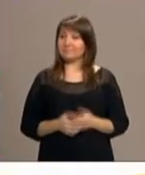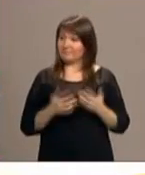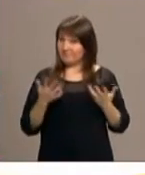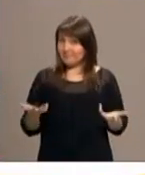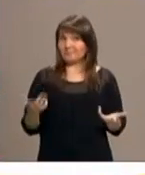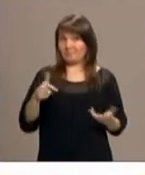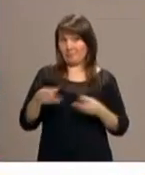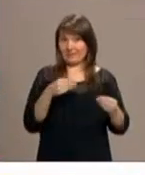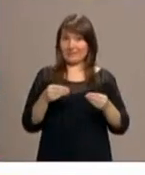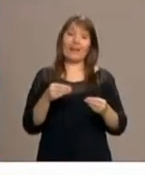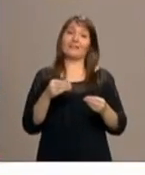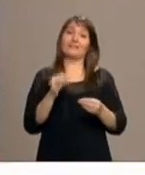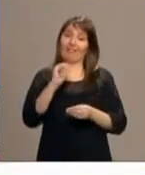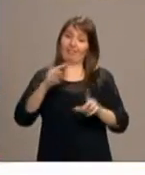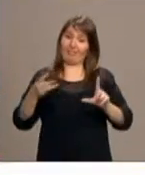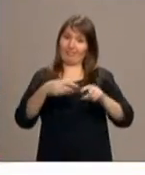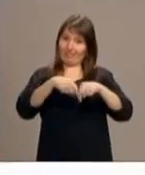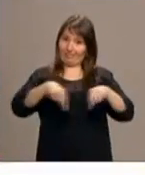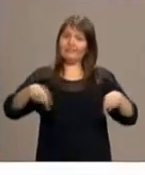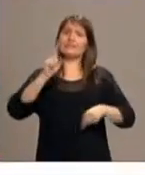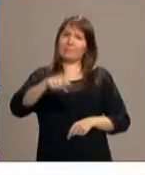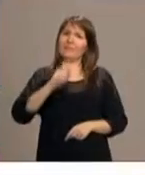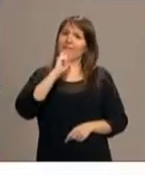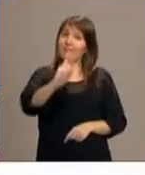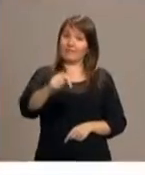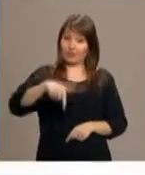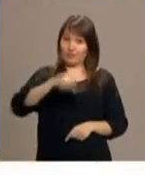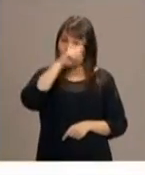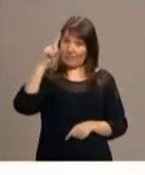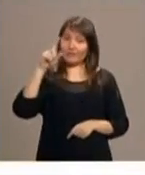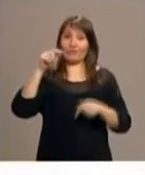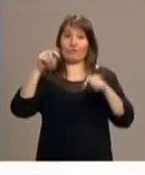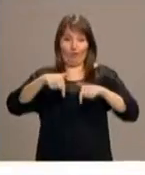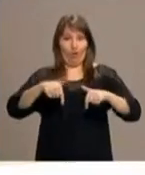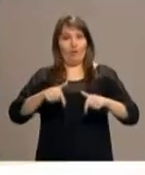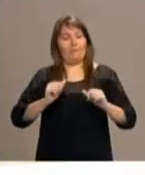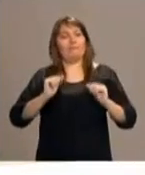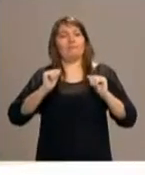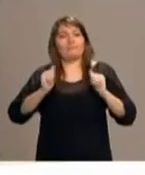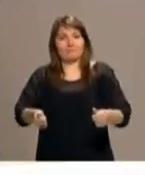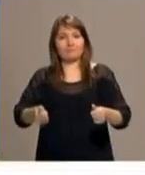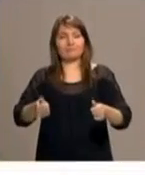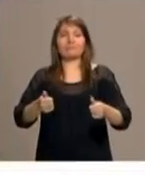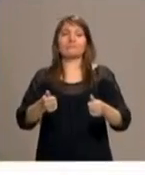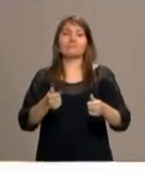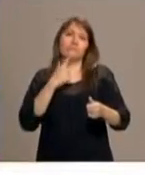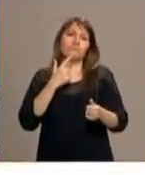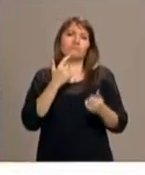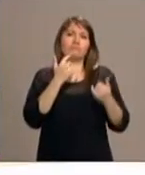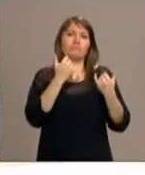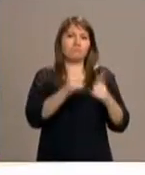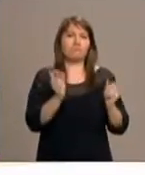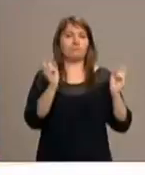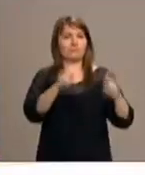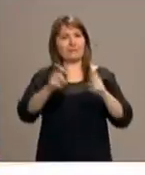esos materiales y también decirles que aquí en nuestra diócesis de Madrid hoy mismo también comienzan una serie de actos